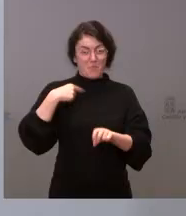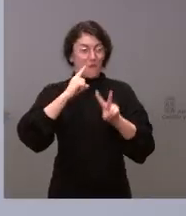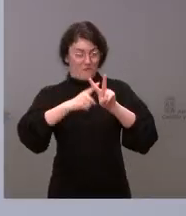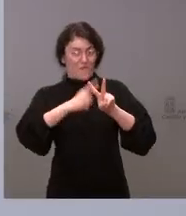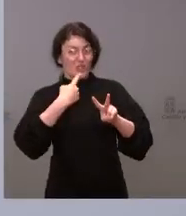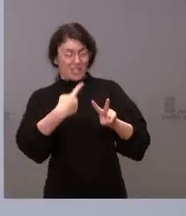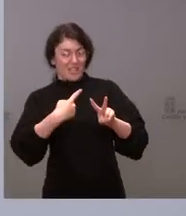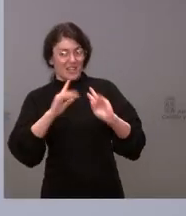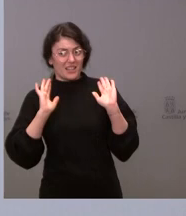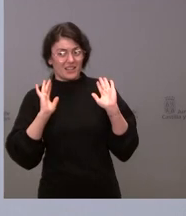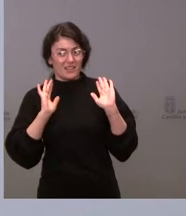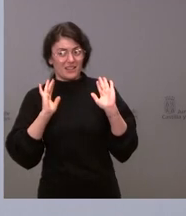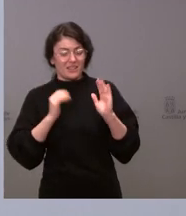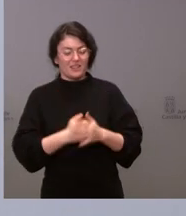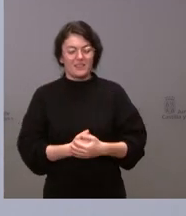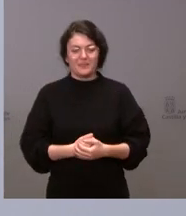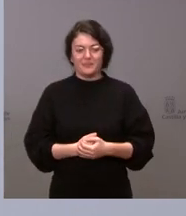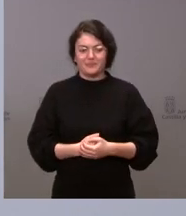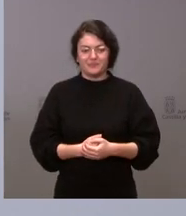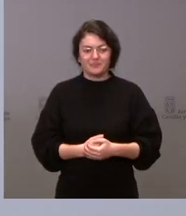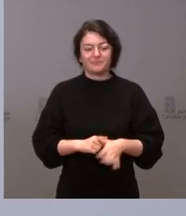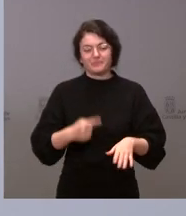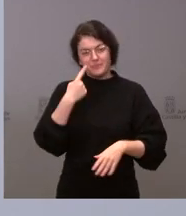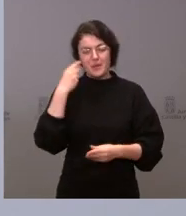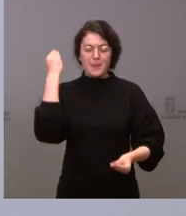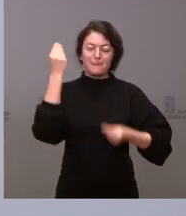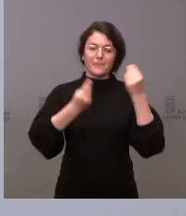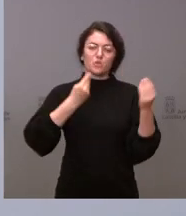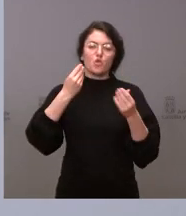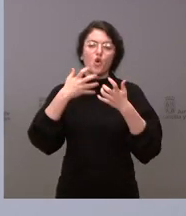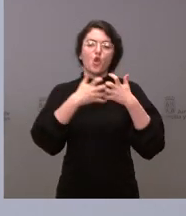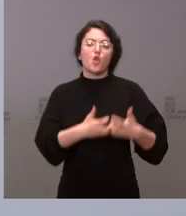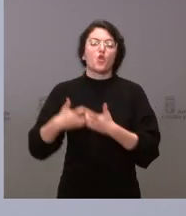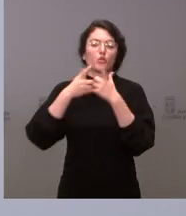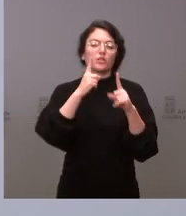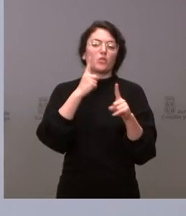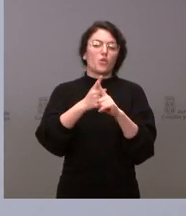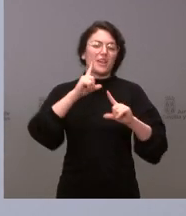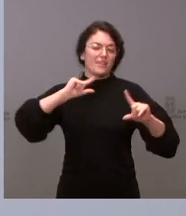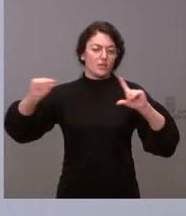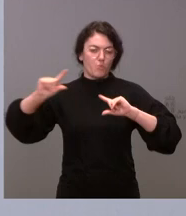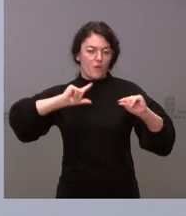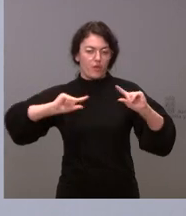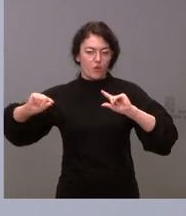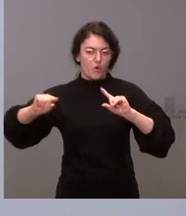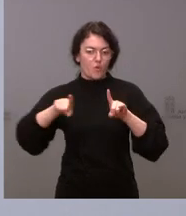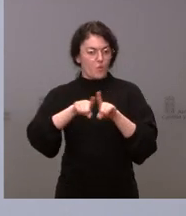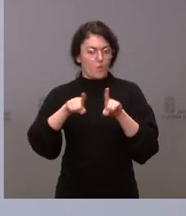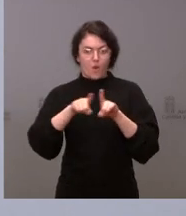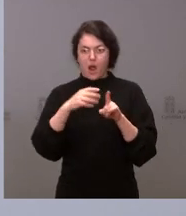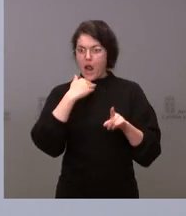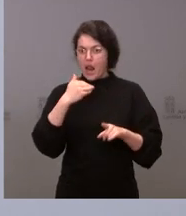Mire, creo que la lucha contra la despoblación es uno de los elementos